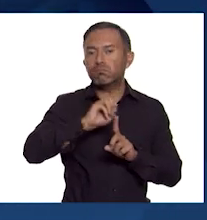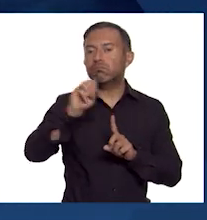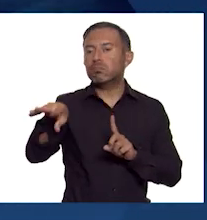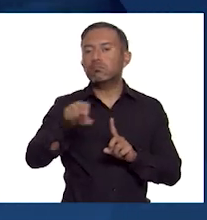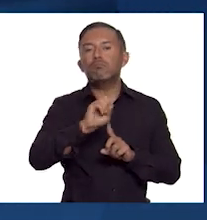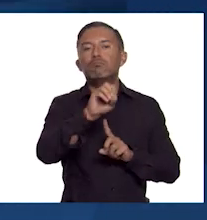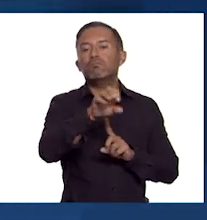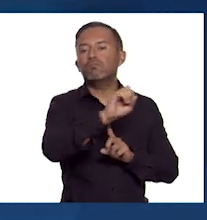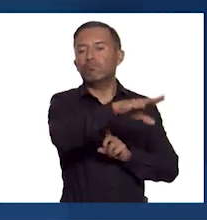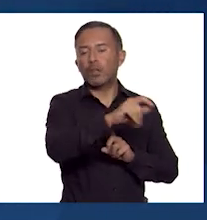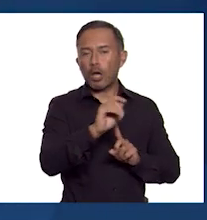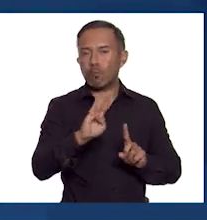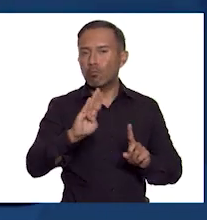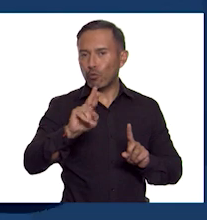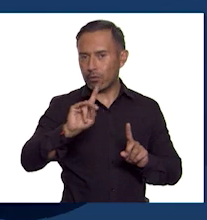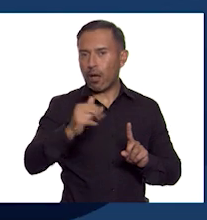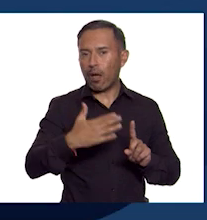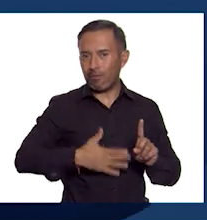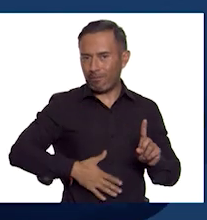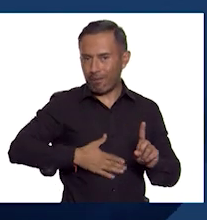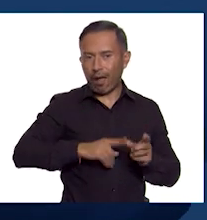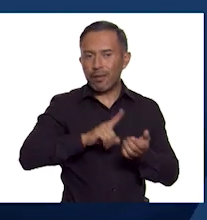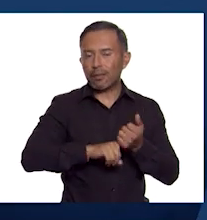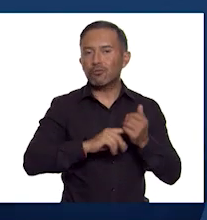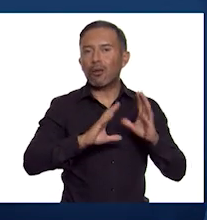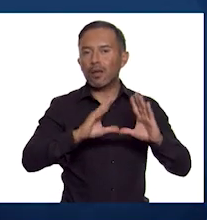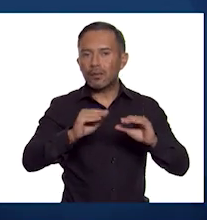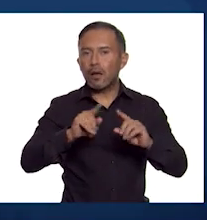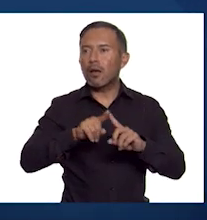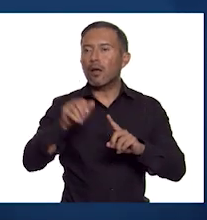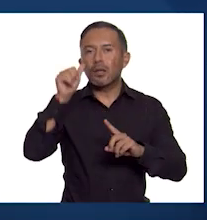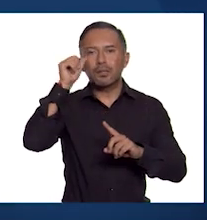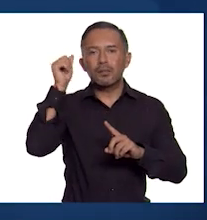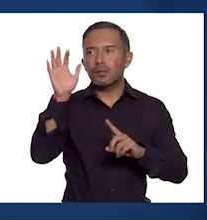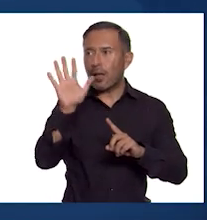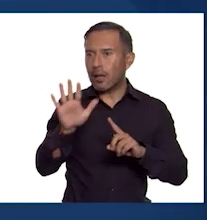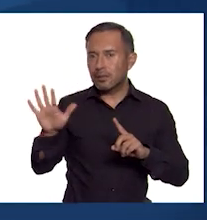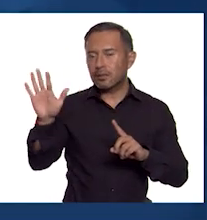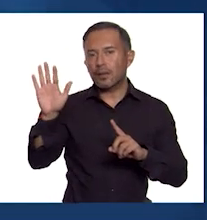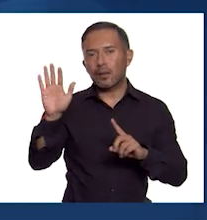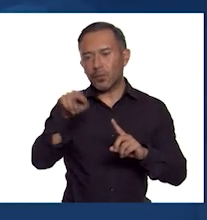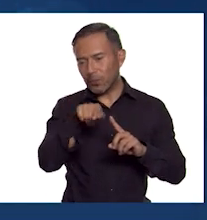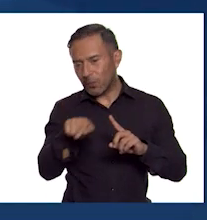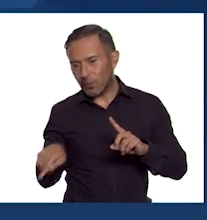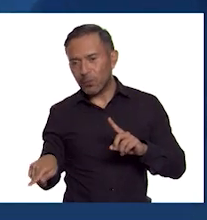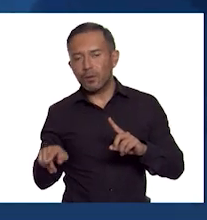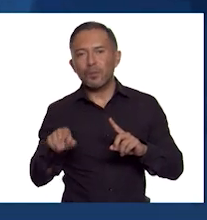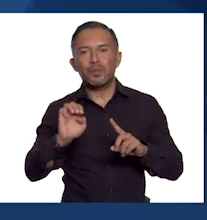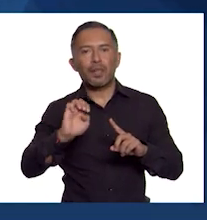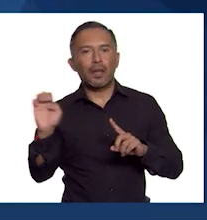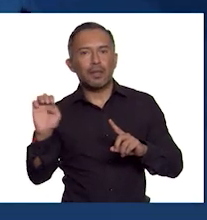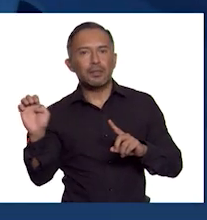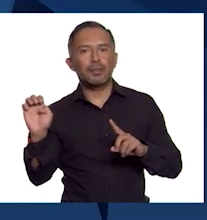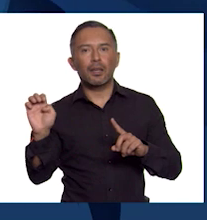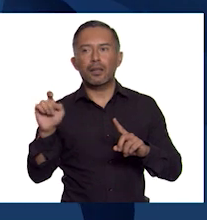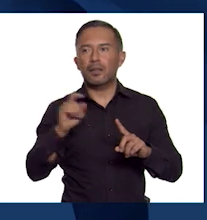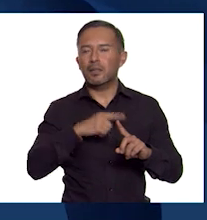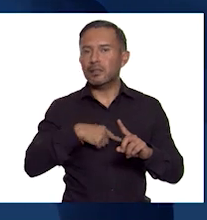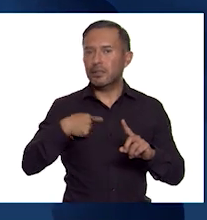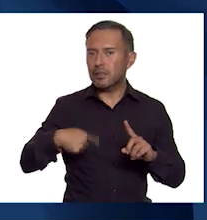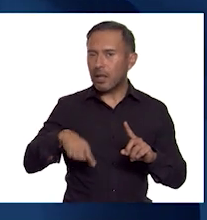del Buda llega hacia el sudeste asiático, llega al este, a la parte de China,